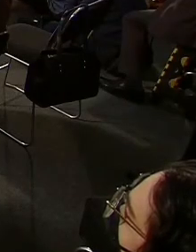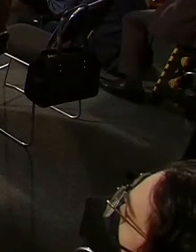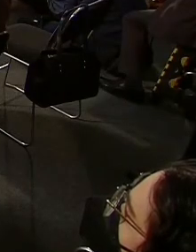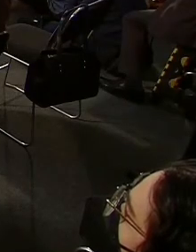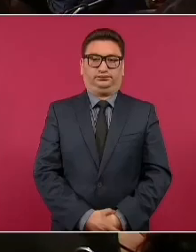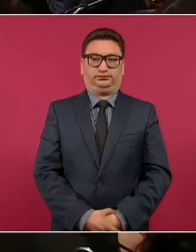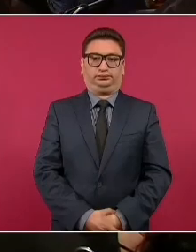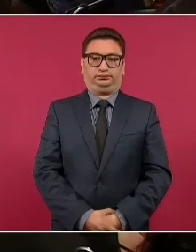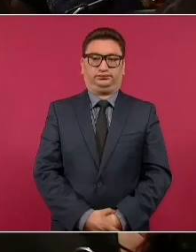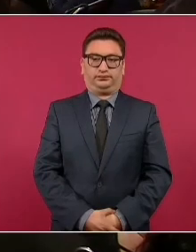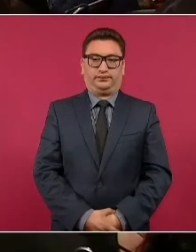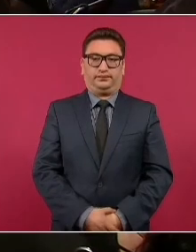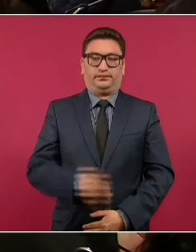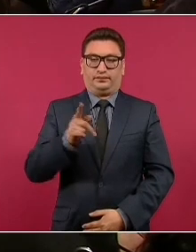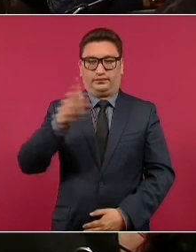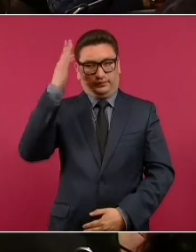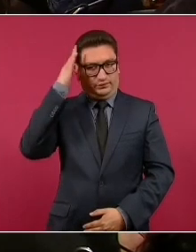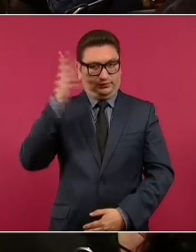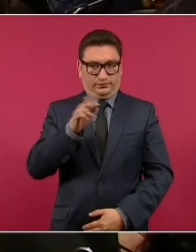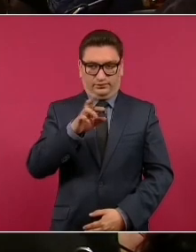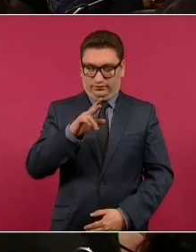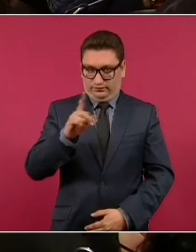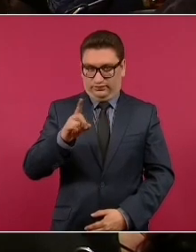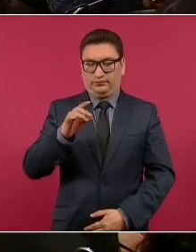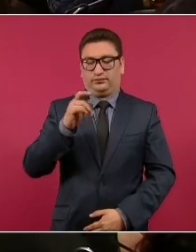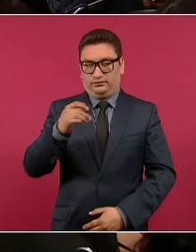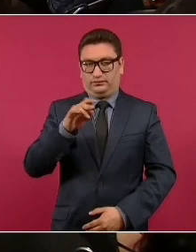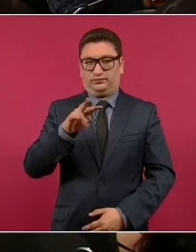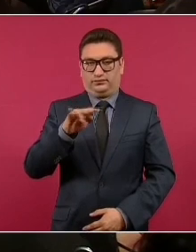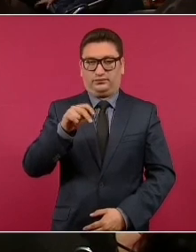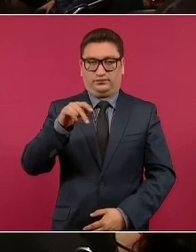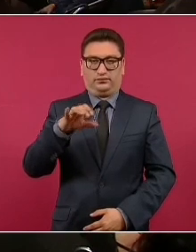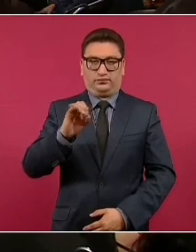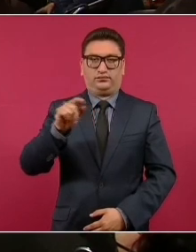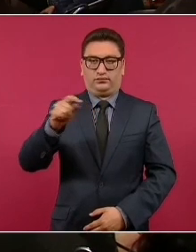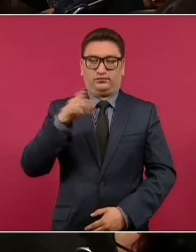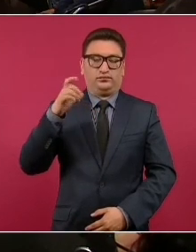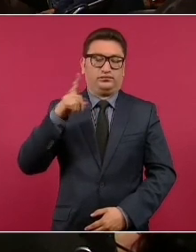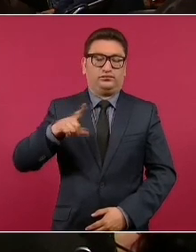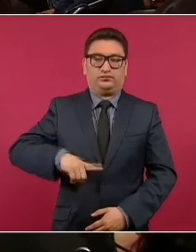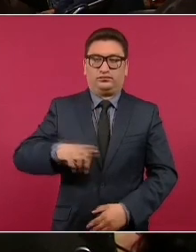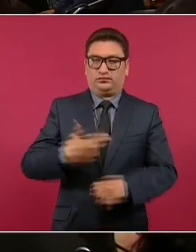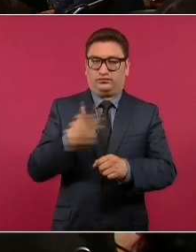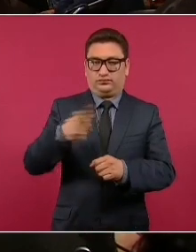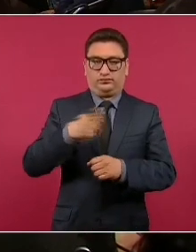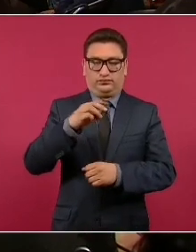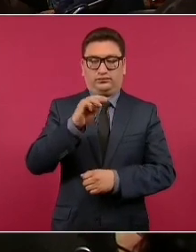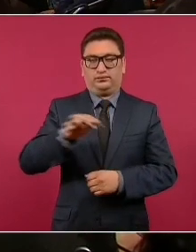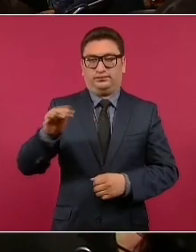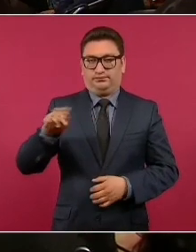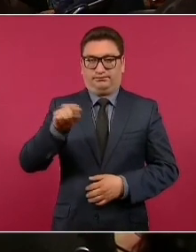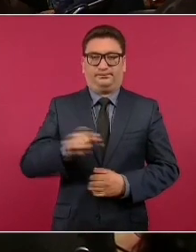o dirigente del PRD, Silvano Urioles, que acaba de terminar de gobernador de Michoacán,